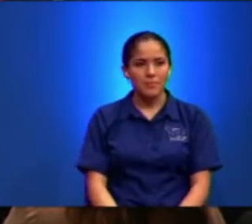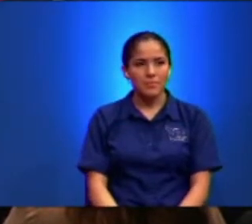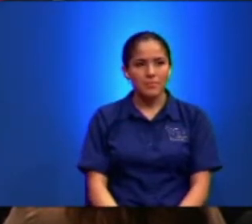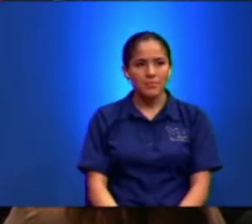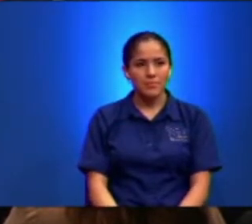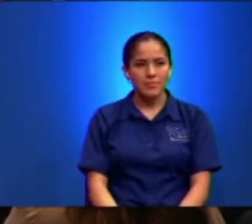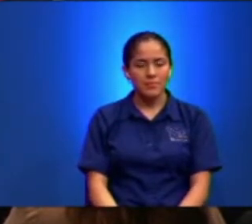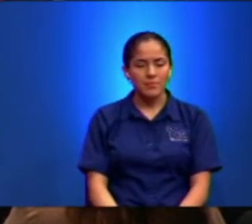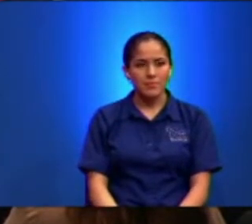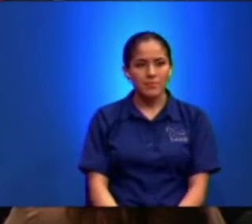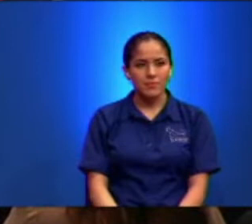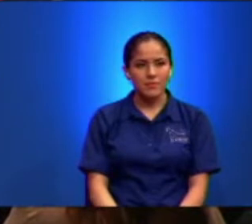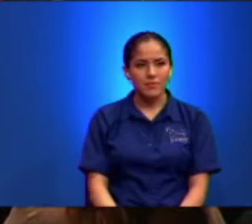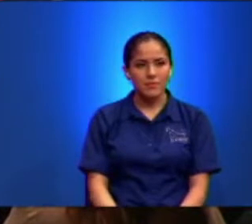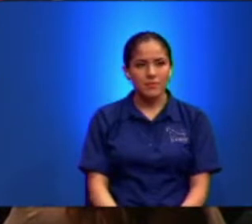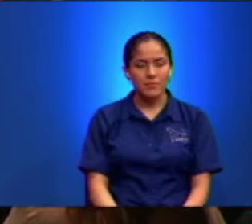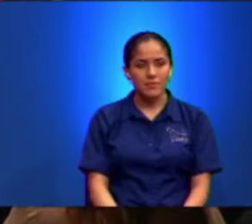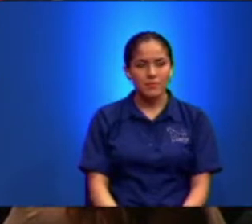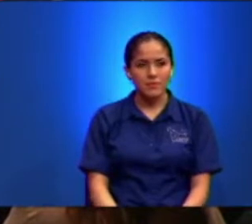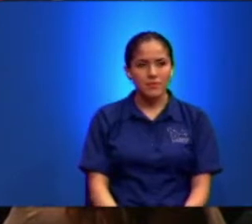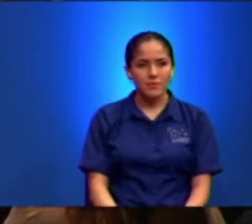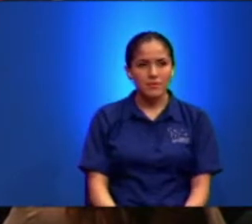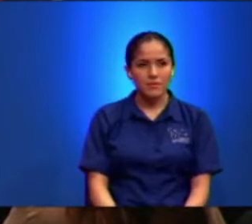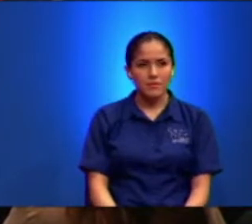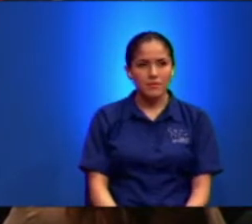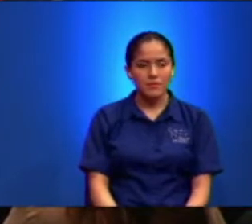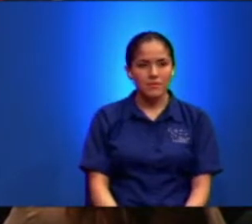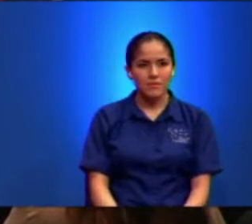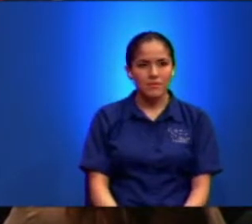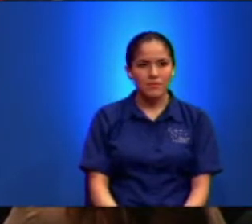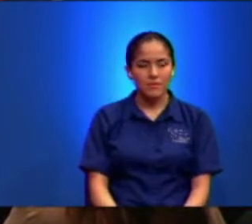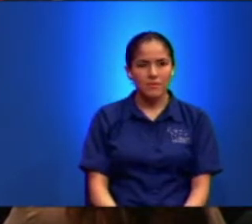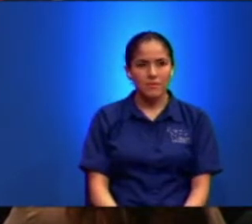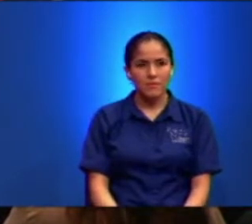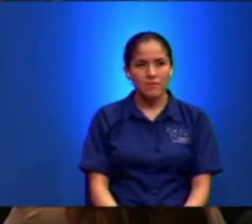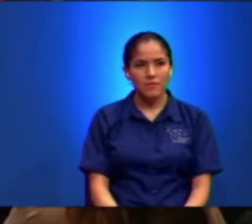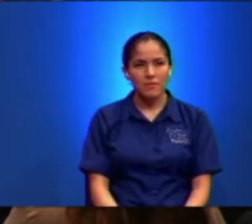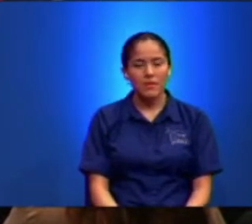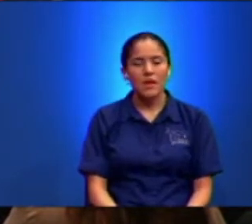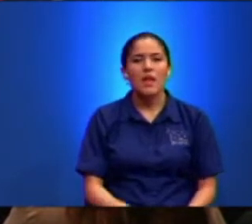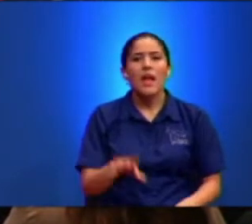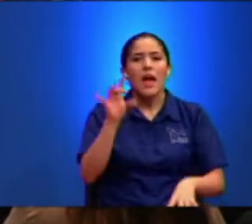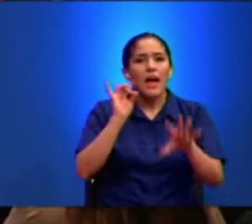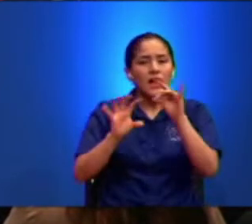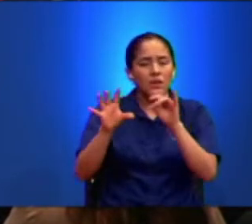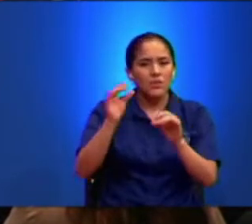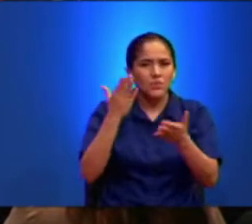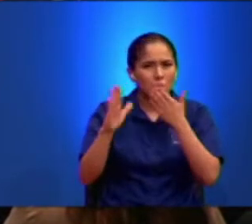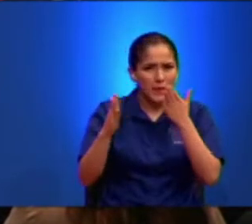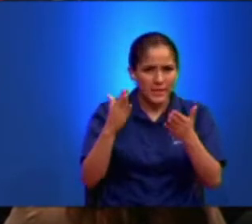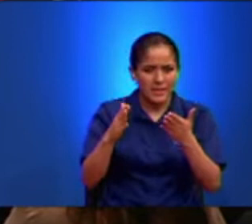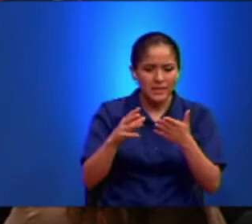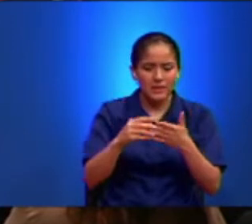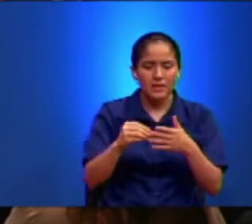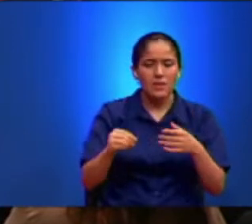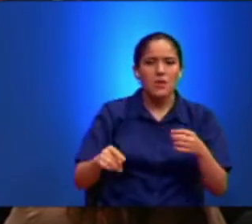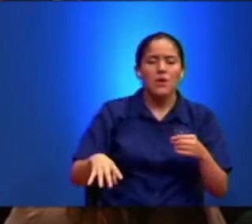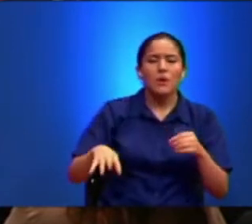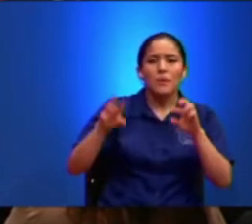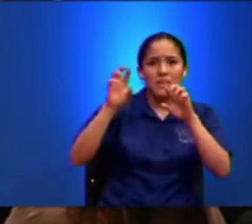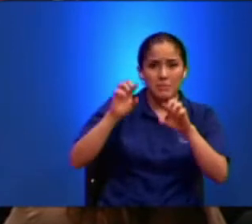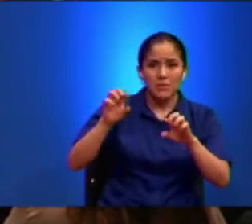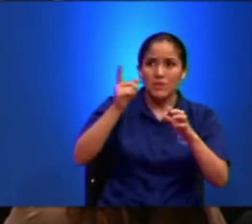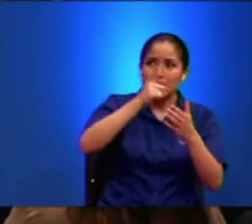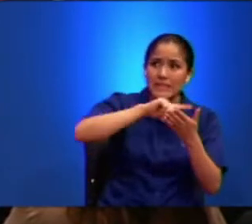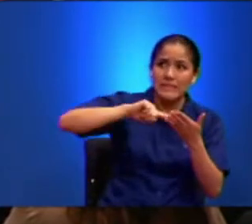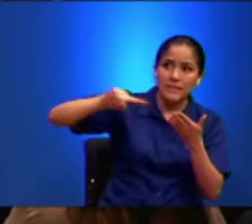O O Parecen De Los De La Caravana De Migrantes Que Van Hacia Estados Unidos Sabe Por